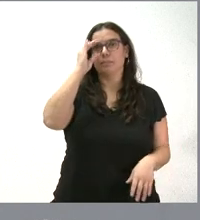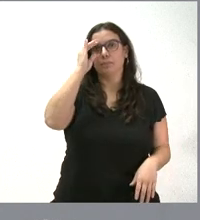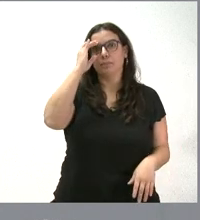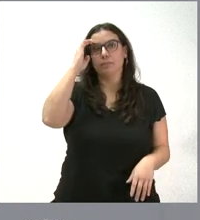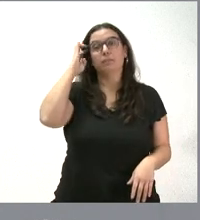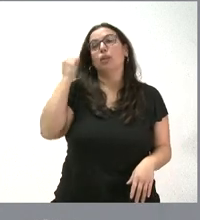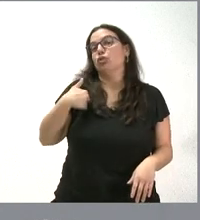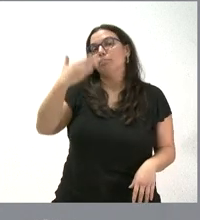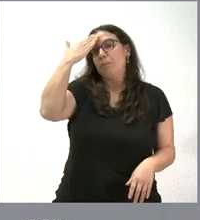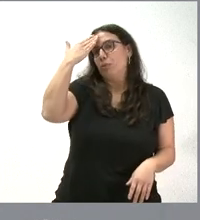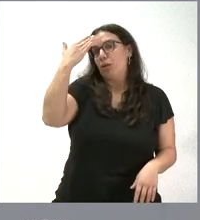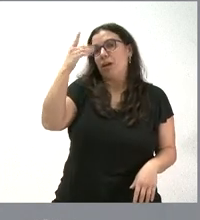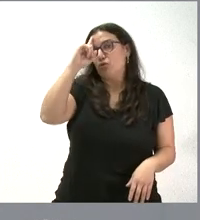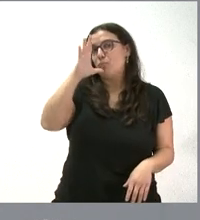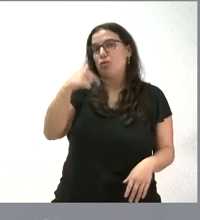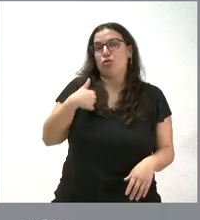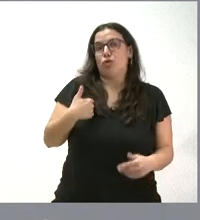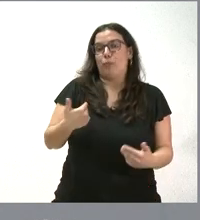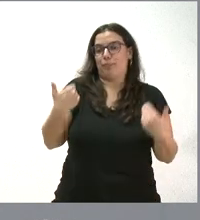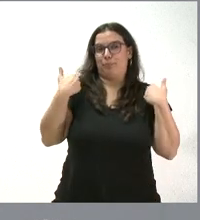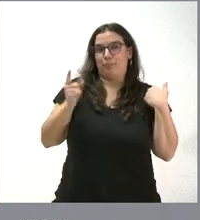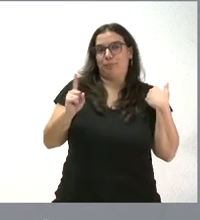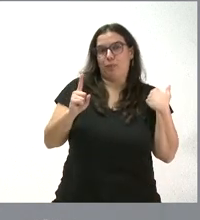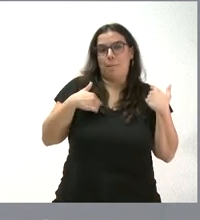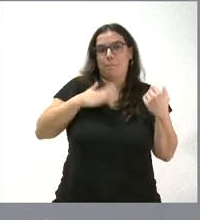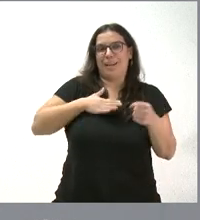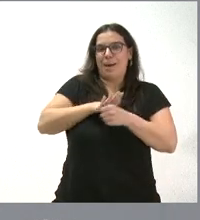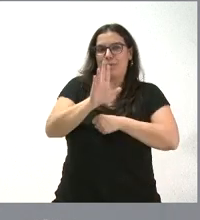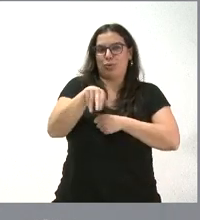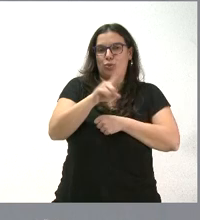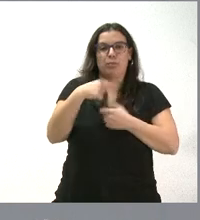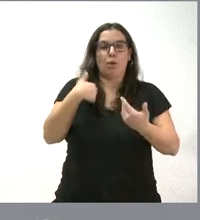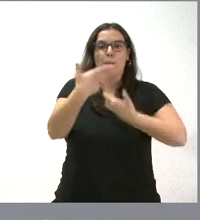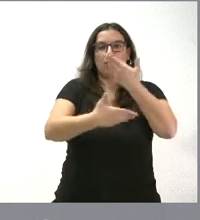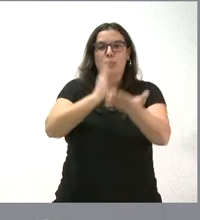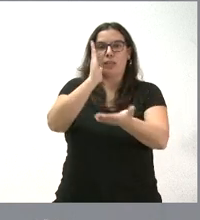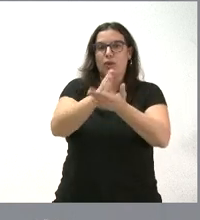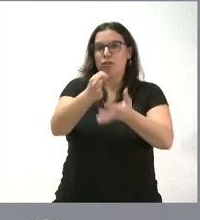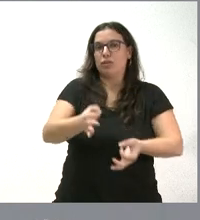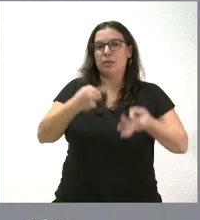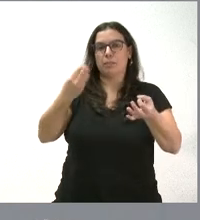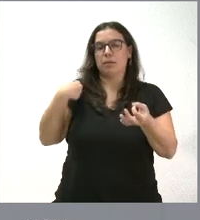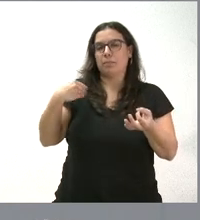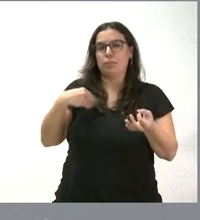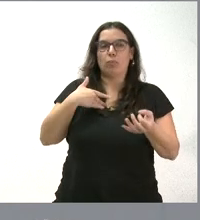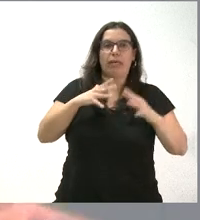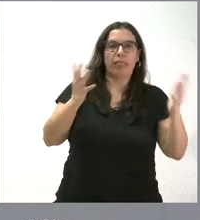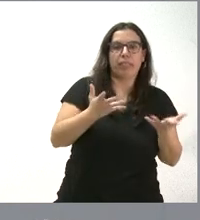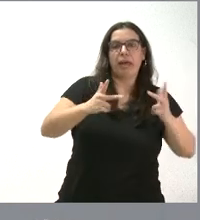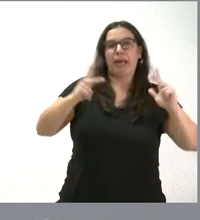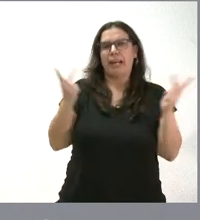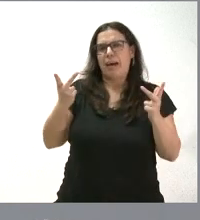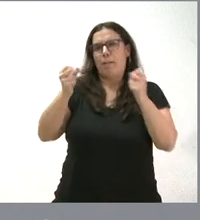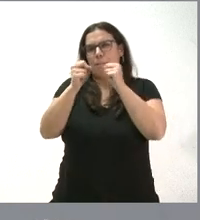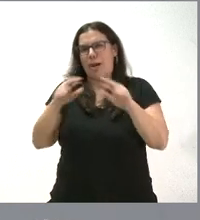No me lo sé de memoria, no es mi ámbito, pero, lógicamente, como en cualquier procedimiento sancionador, vienen desde las leves, las graves, las muy graves,